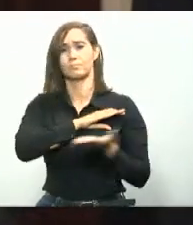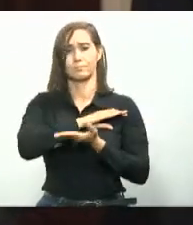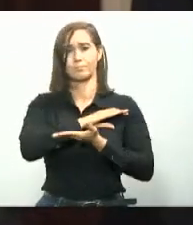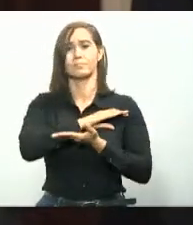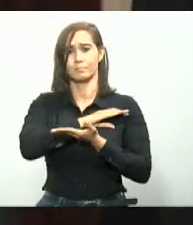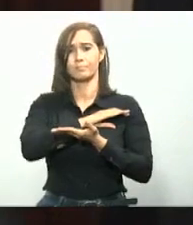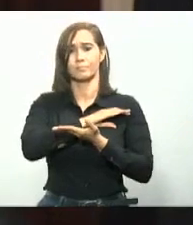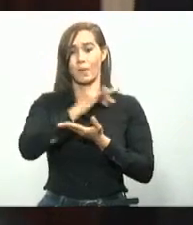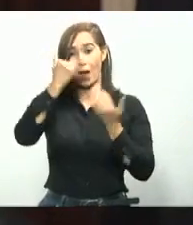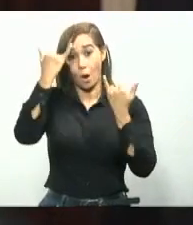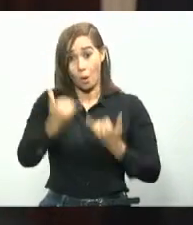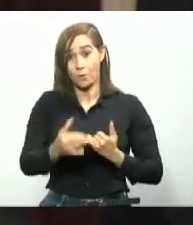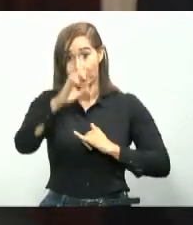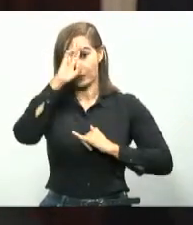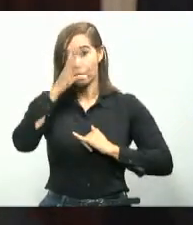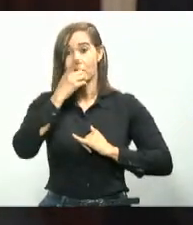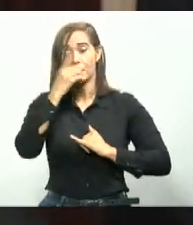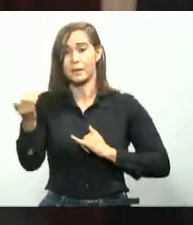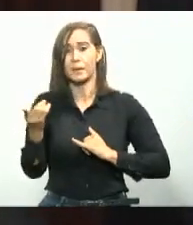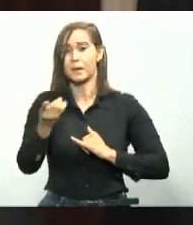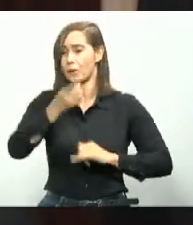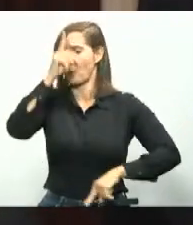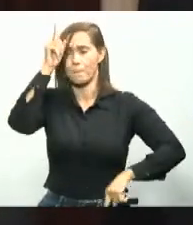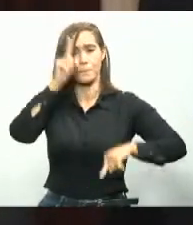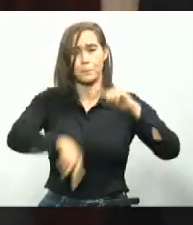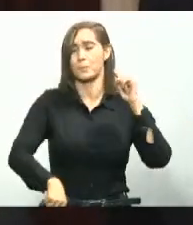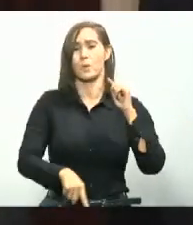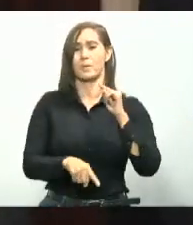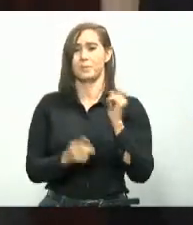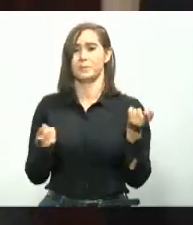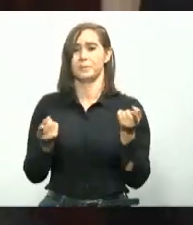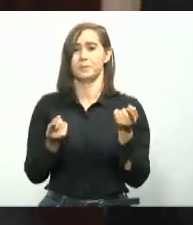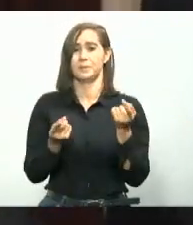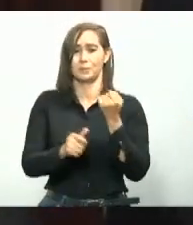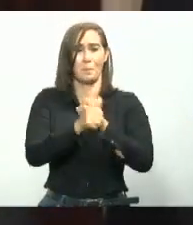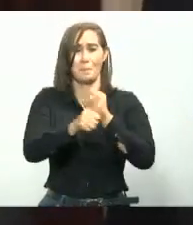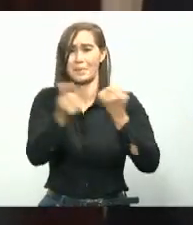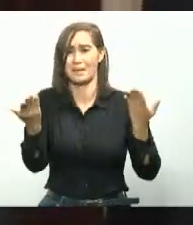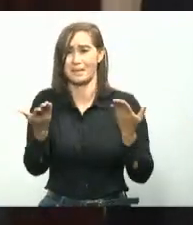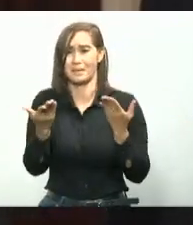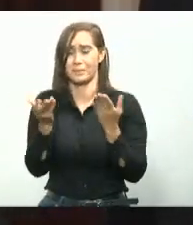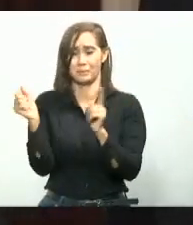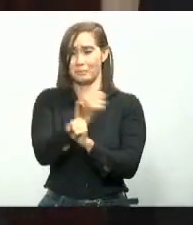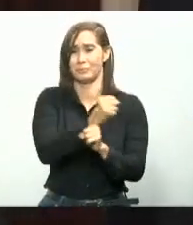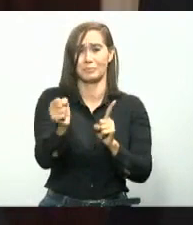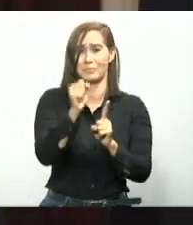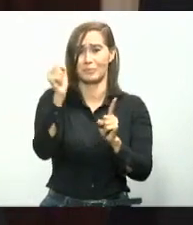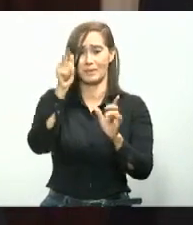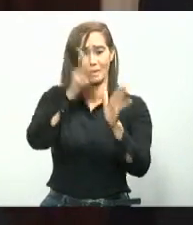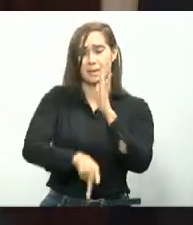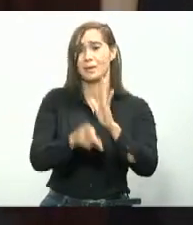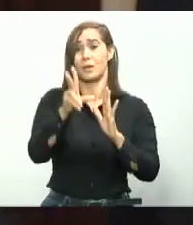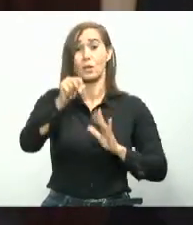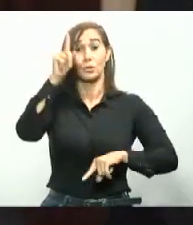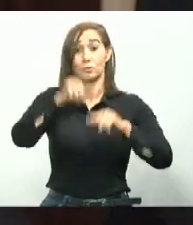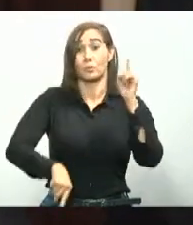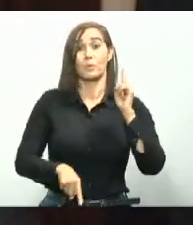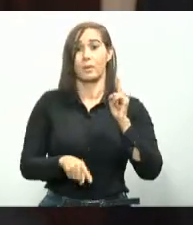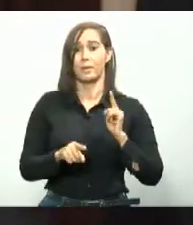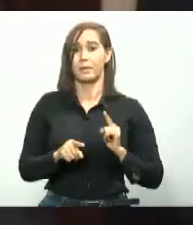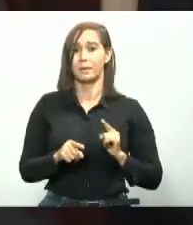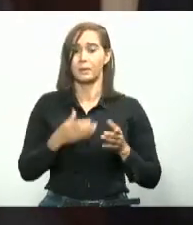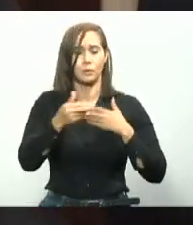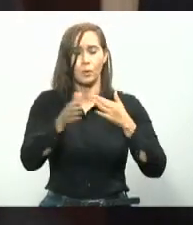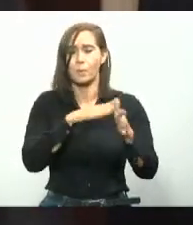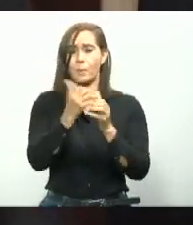En este país no caben ya la impunidad, la arbitrariedad y mucho menos el abuso. Para nadie ni con nadie.